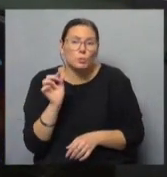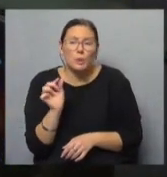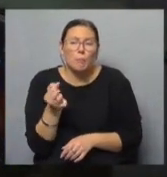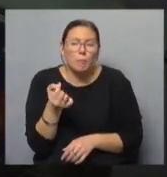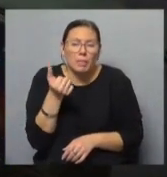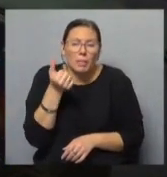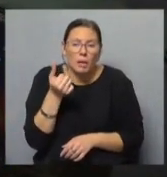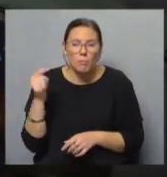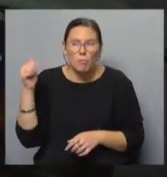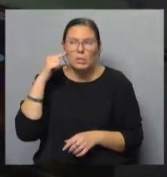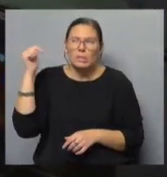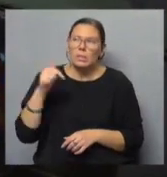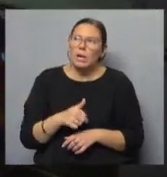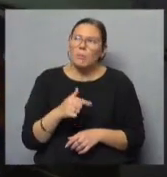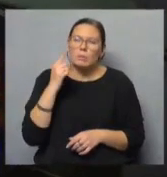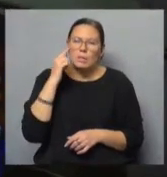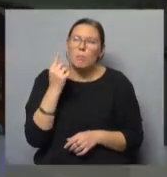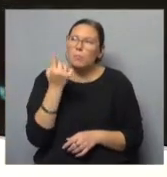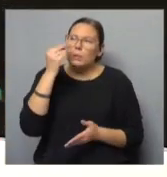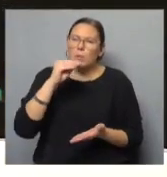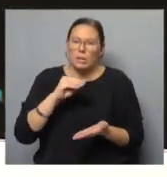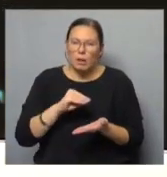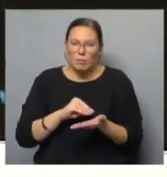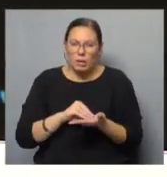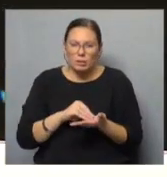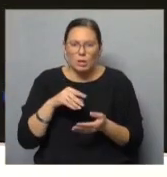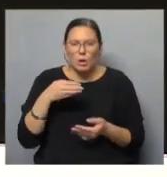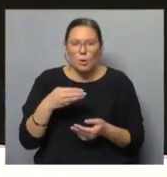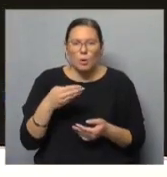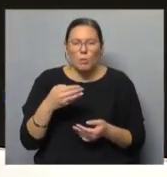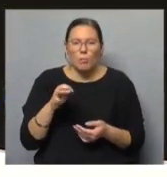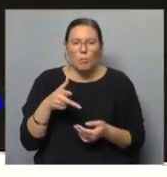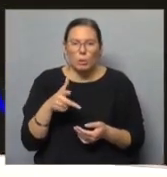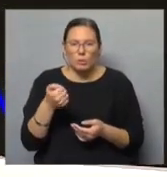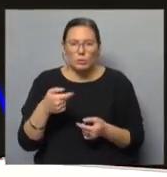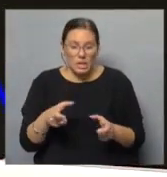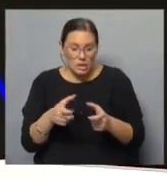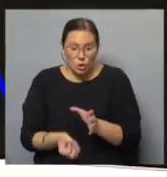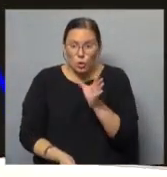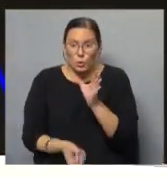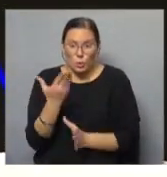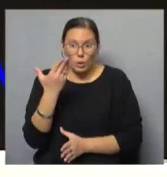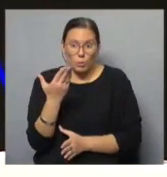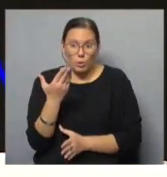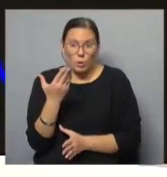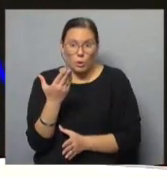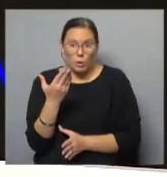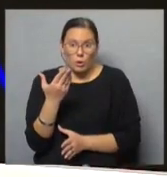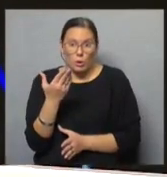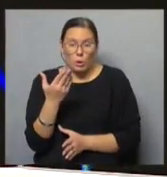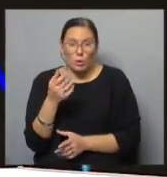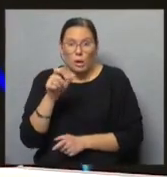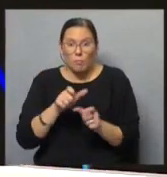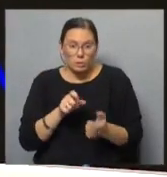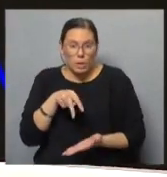Yo pensaba ahora cuando venía para acá, es la primera vez que toco con los watchmakers, desde que salió el disco nuevo, con la gente